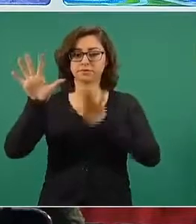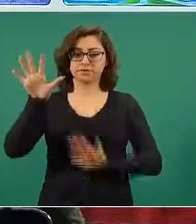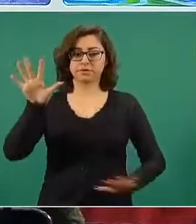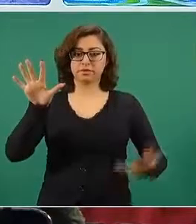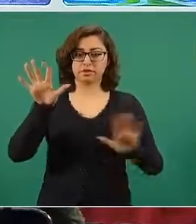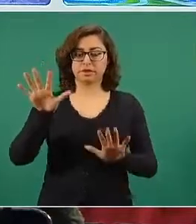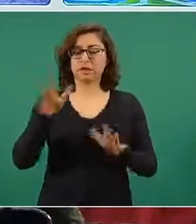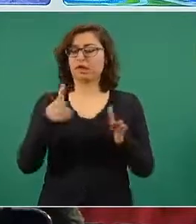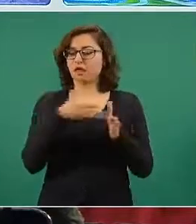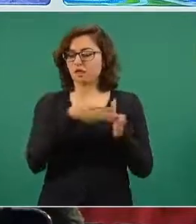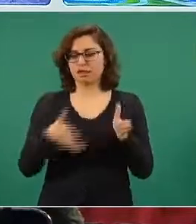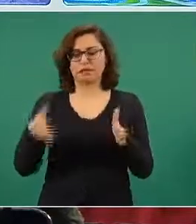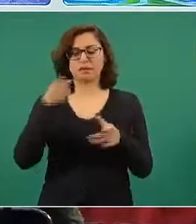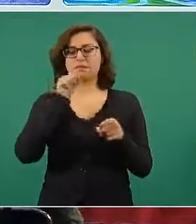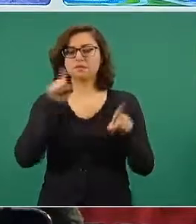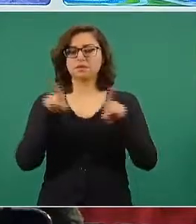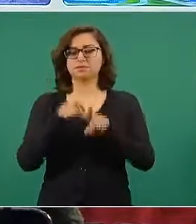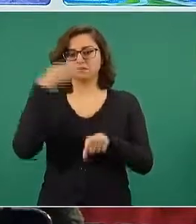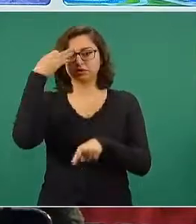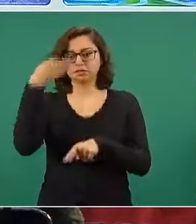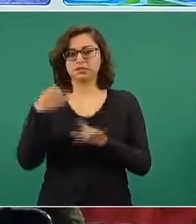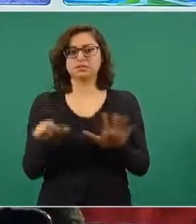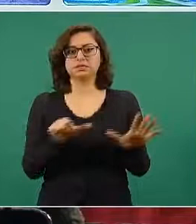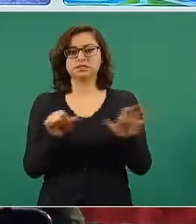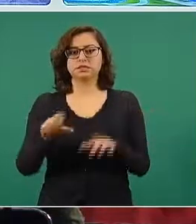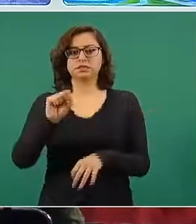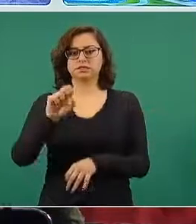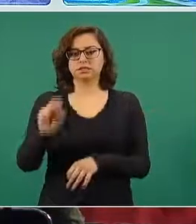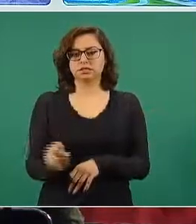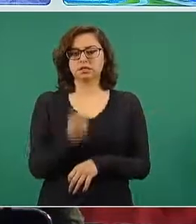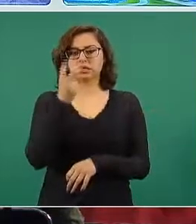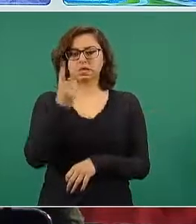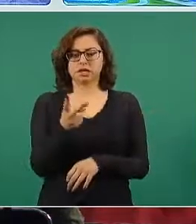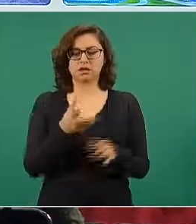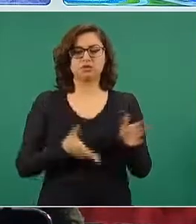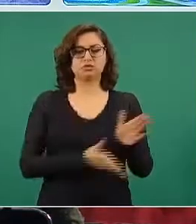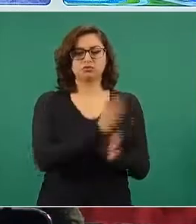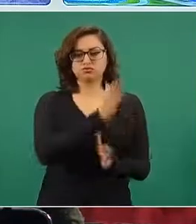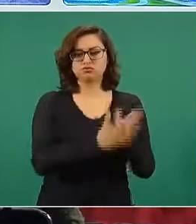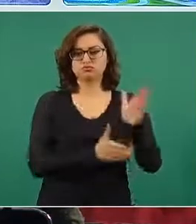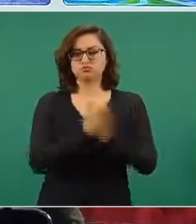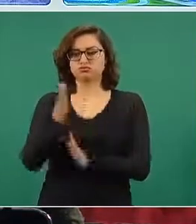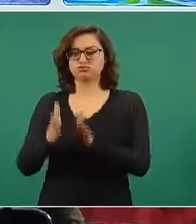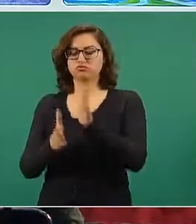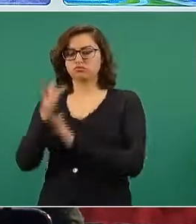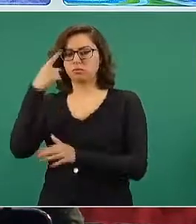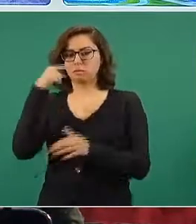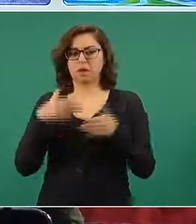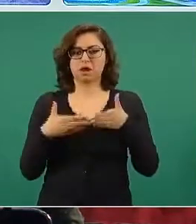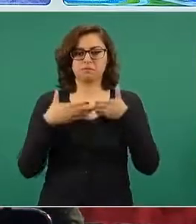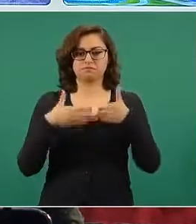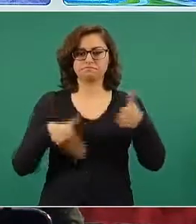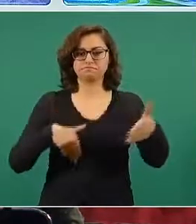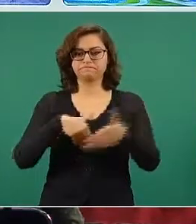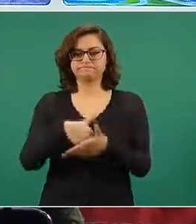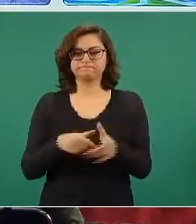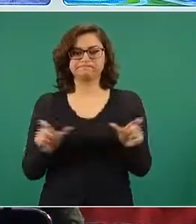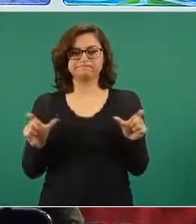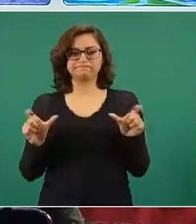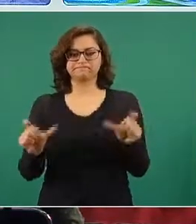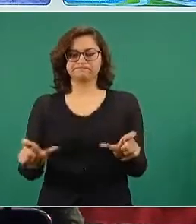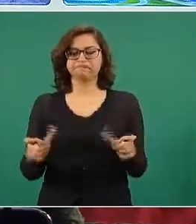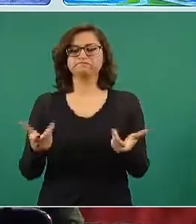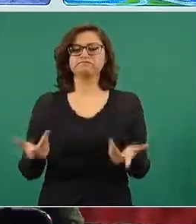en el mismo periodo se llevaron a cabo 662 operaciones en funciones de guardia costera en zonas marinas para